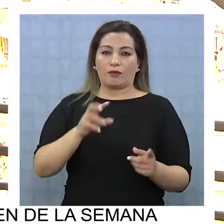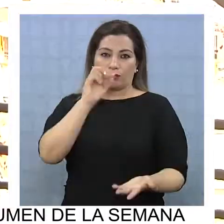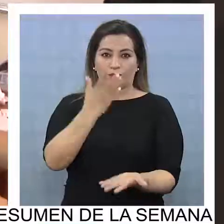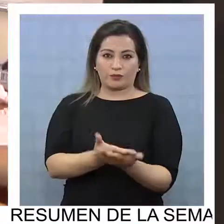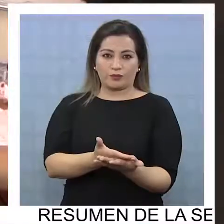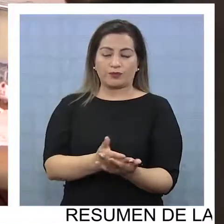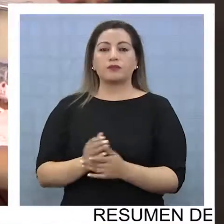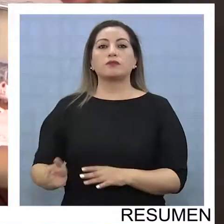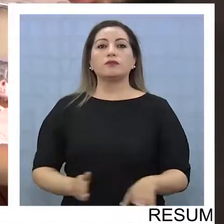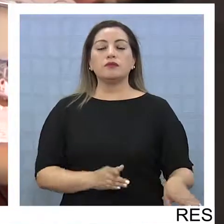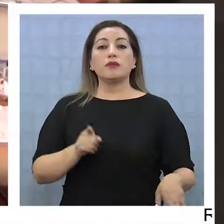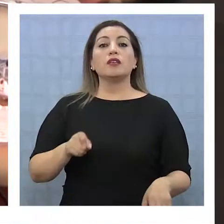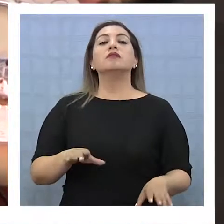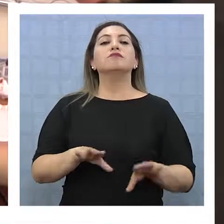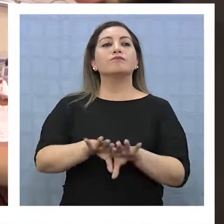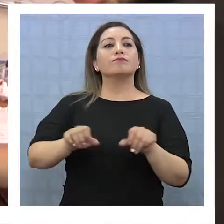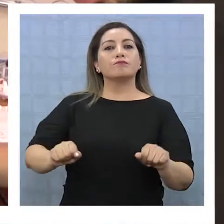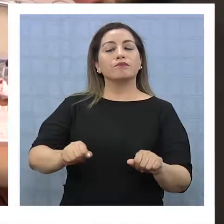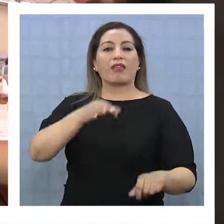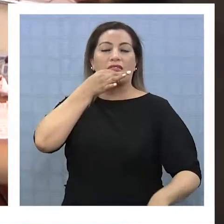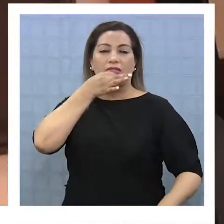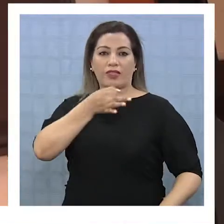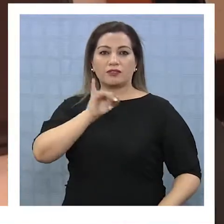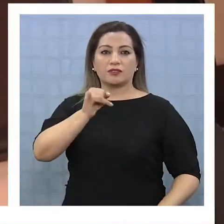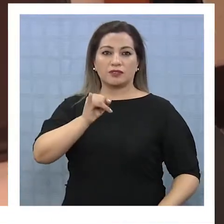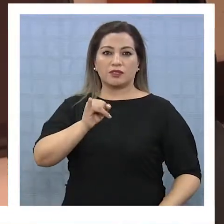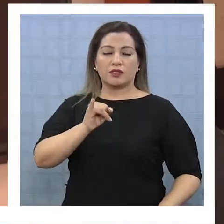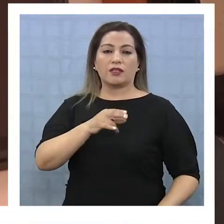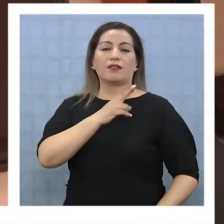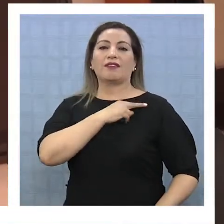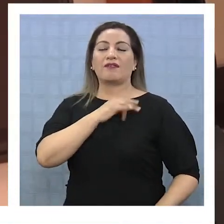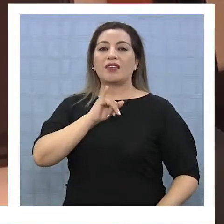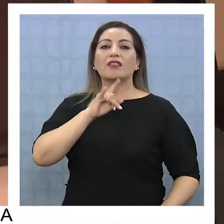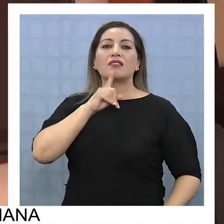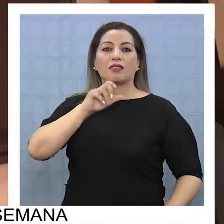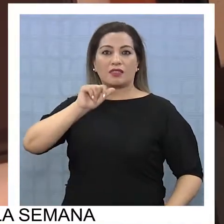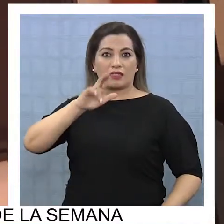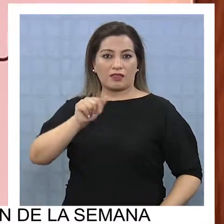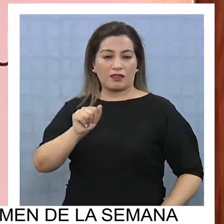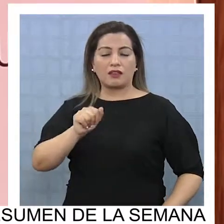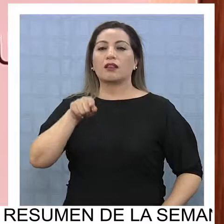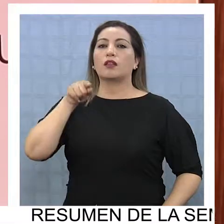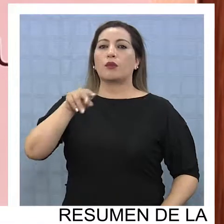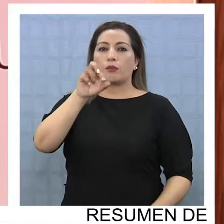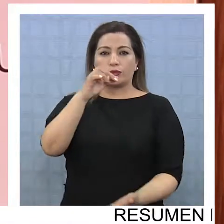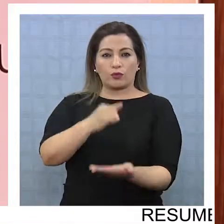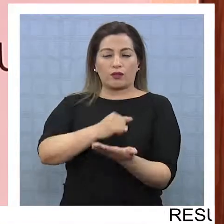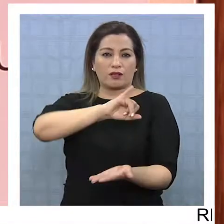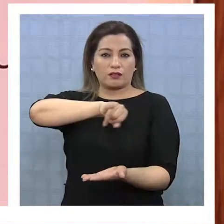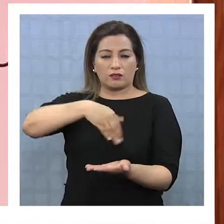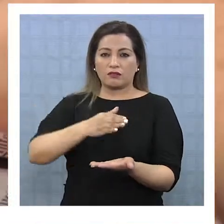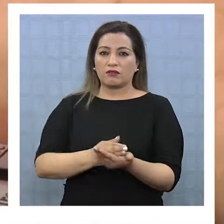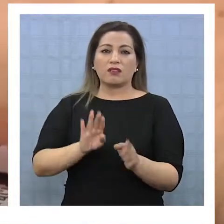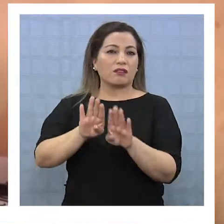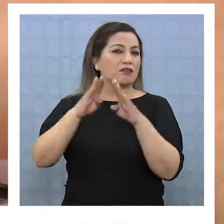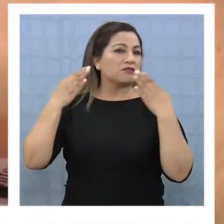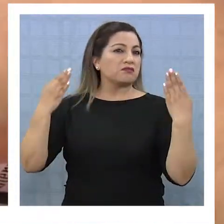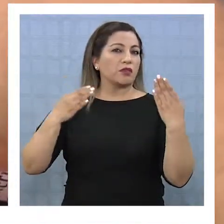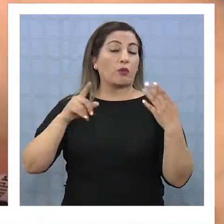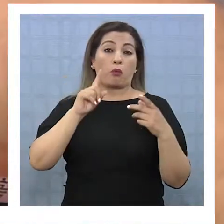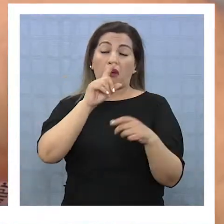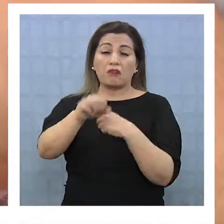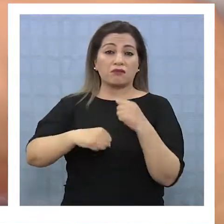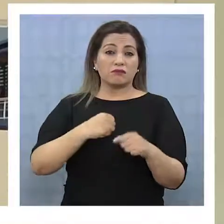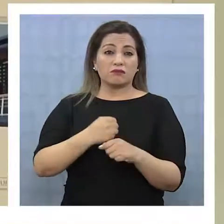postular. Y así lo confirmó la directora regional de Integra, quien informó que las postulaciones a los jardines de la fundación están abiertas todo el